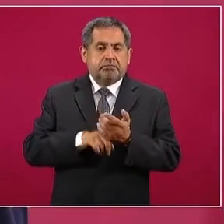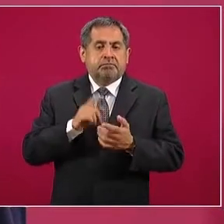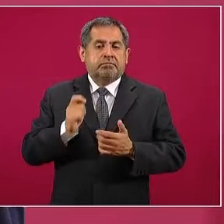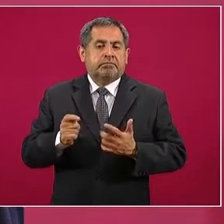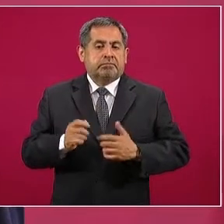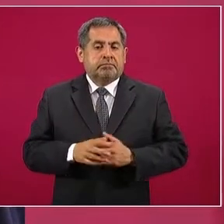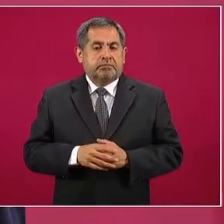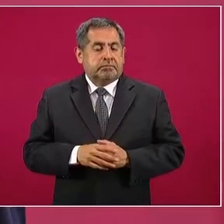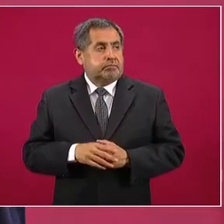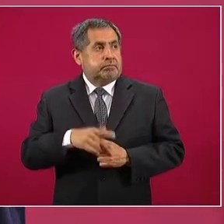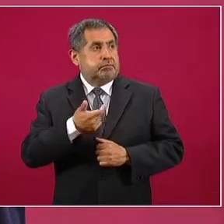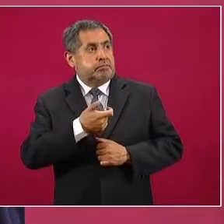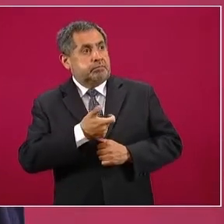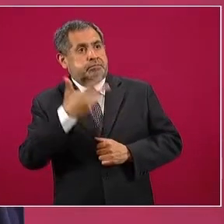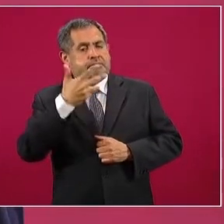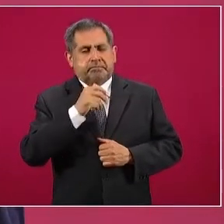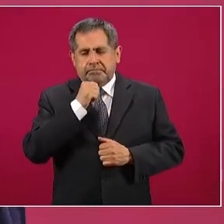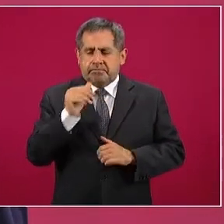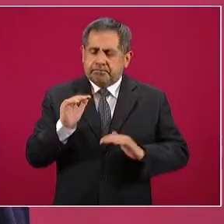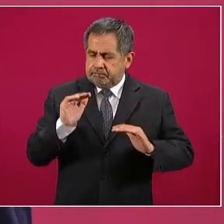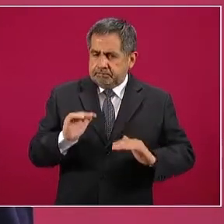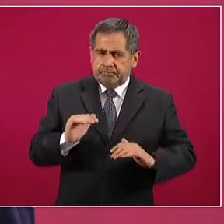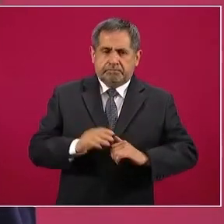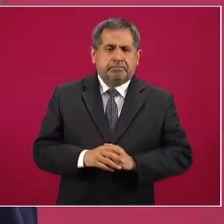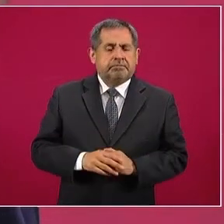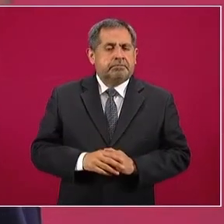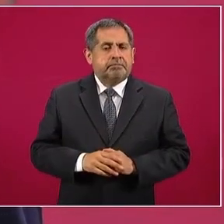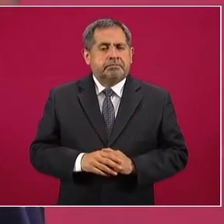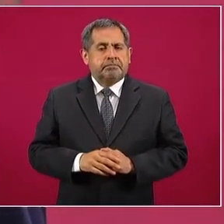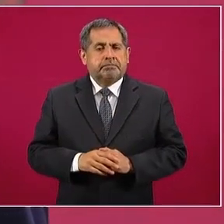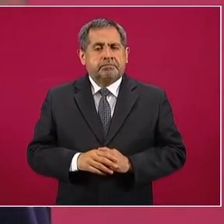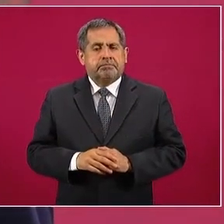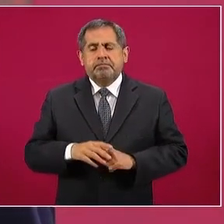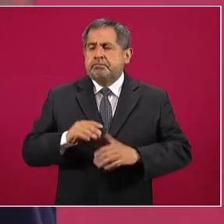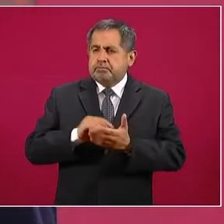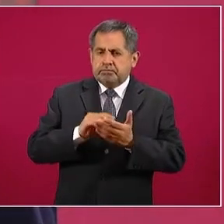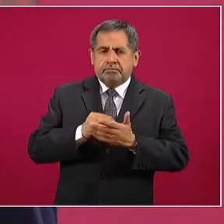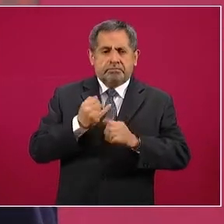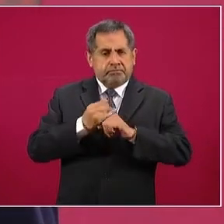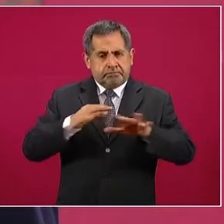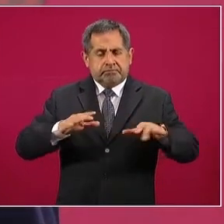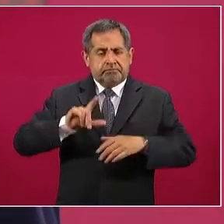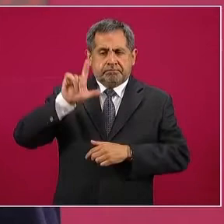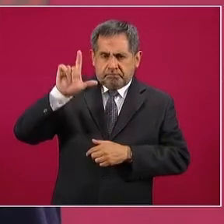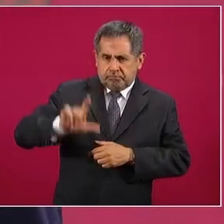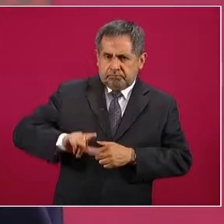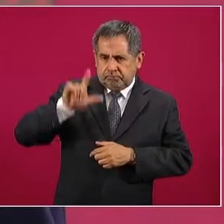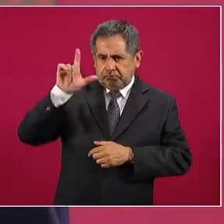inflación. Vamos a seguir informando todos los lunes.